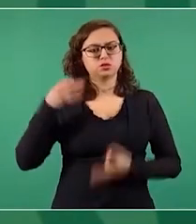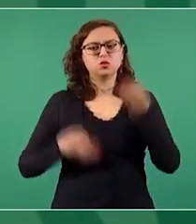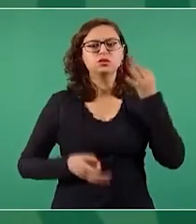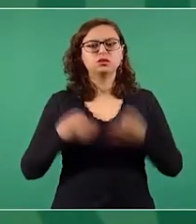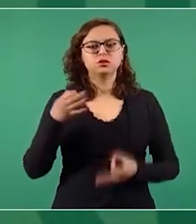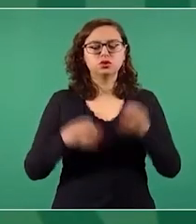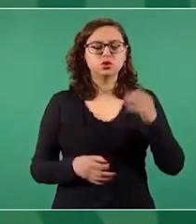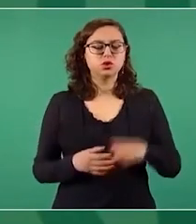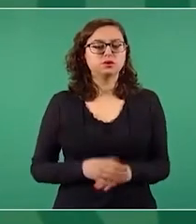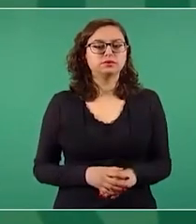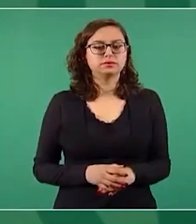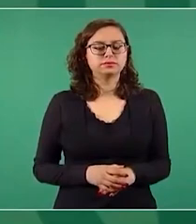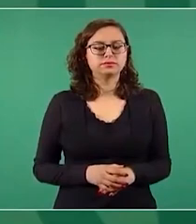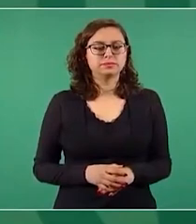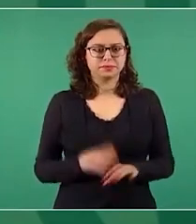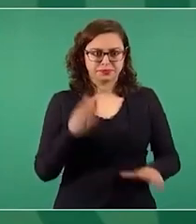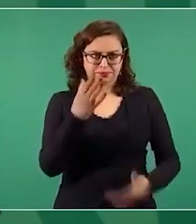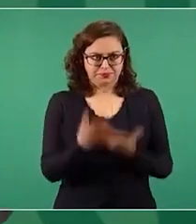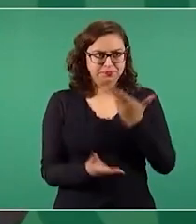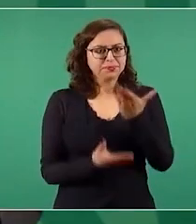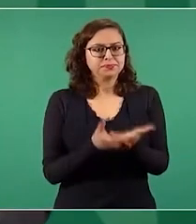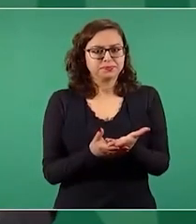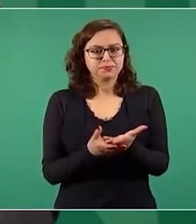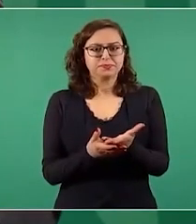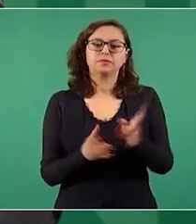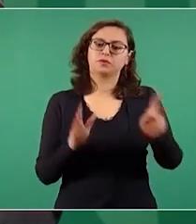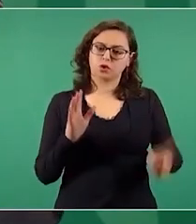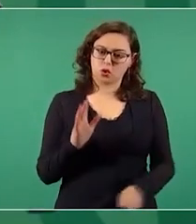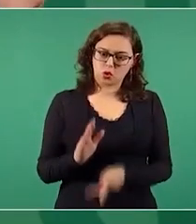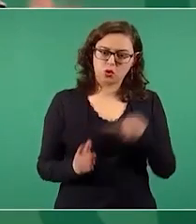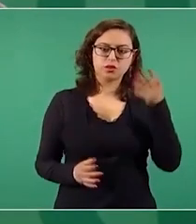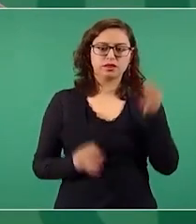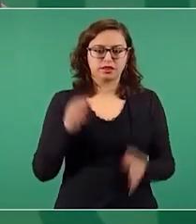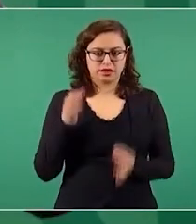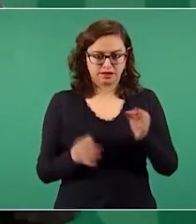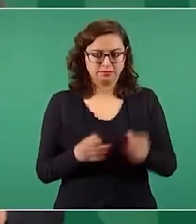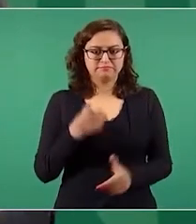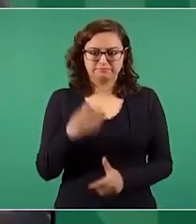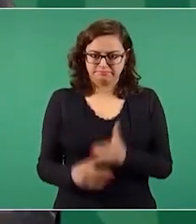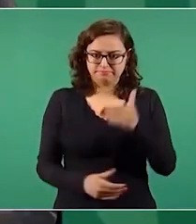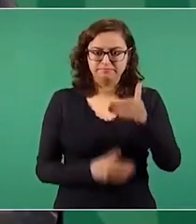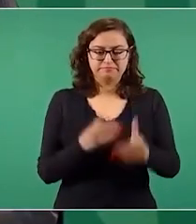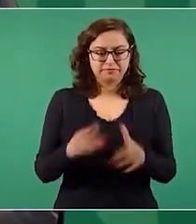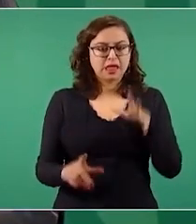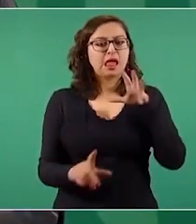¿Por qué no se plantea que se reponga el procedimiento y se haga justicia?